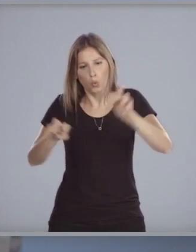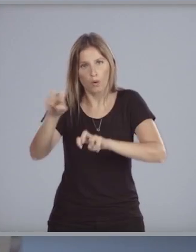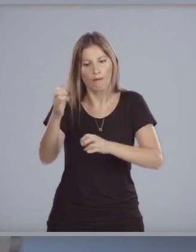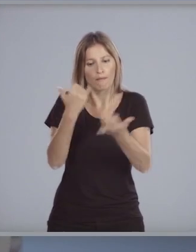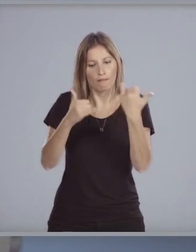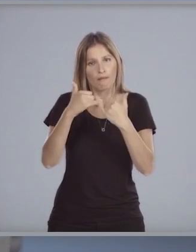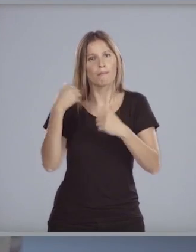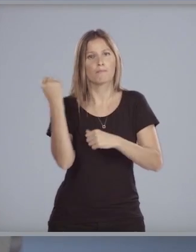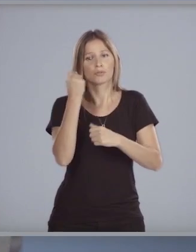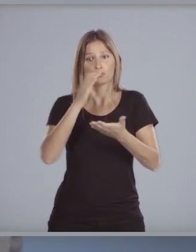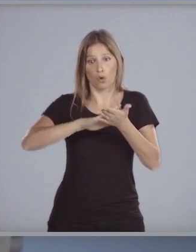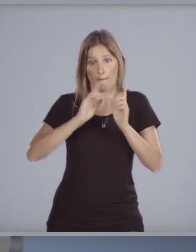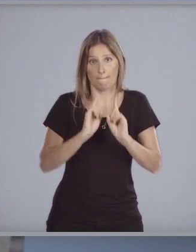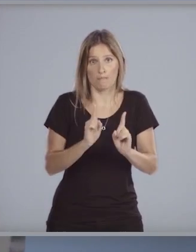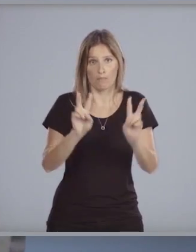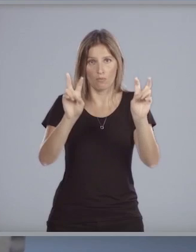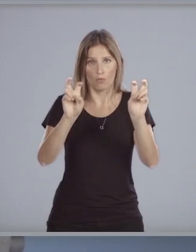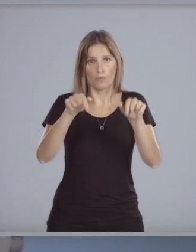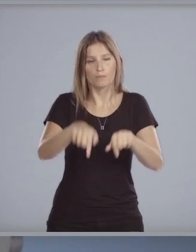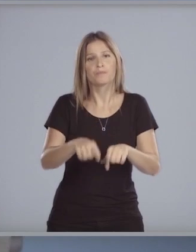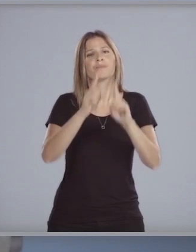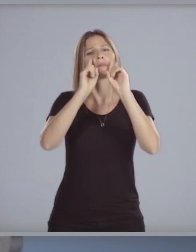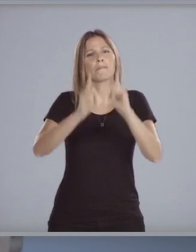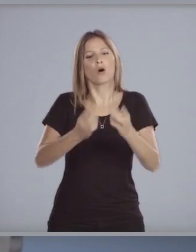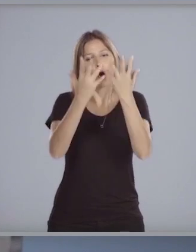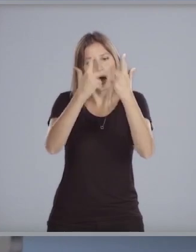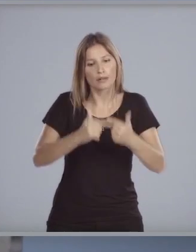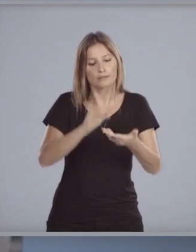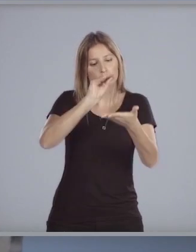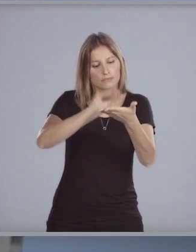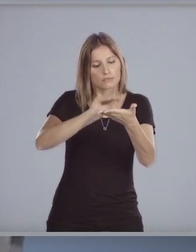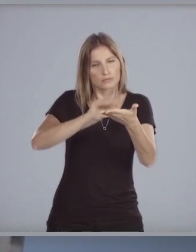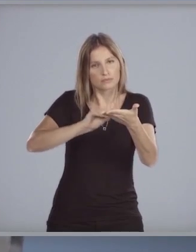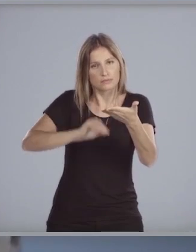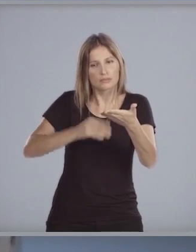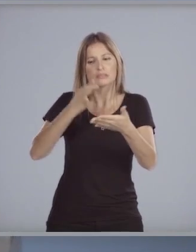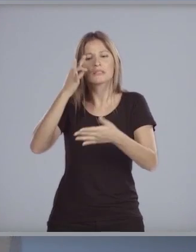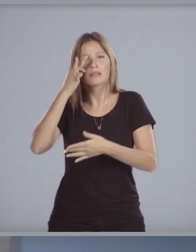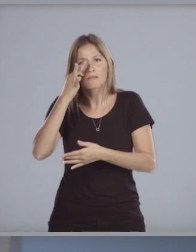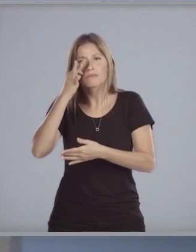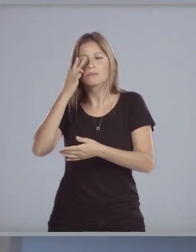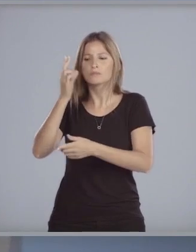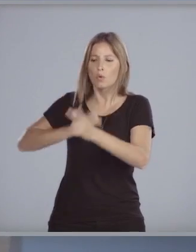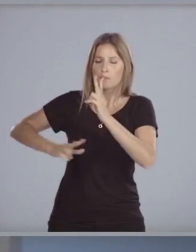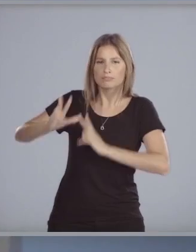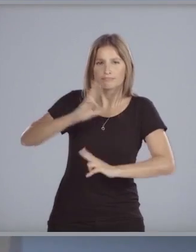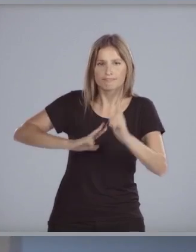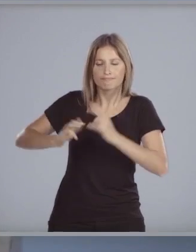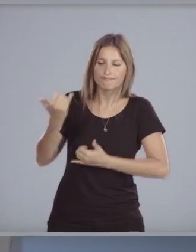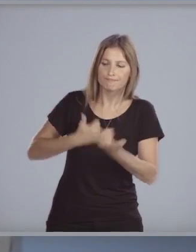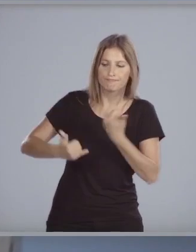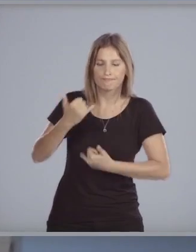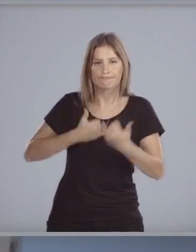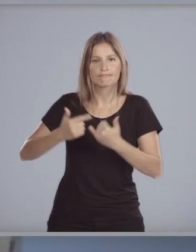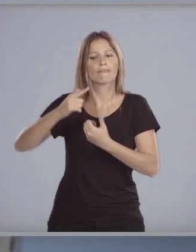en la materia. Organizará el registro de testimonios de víctimas o familiares